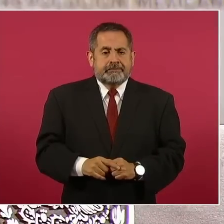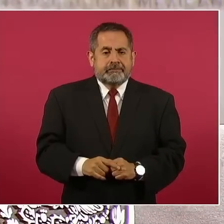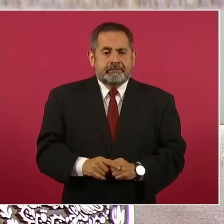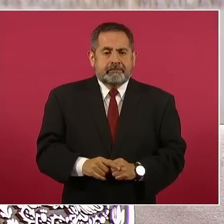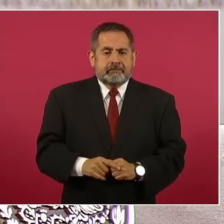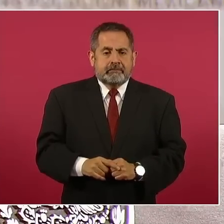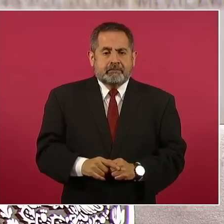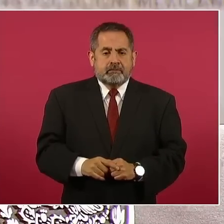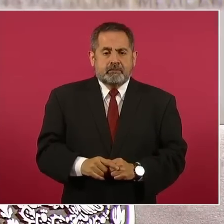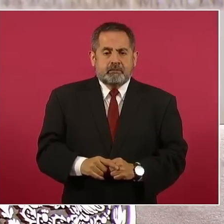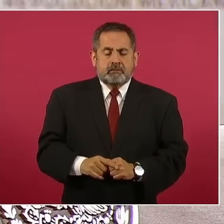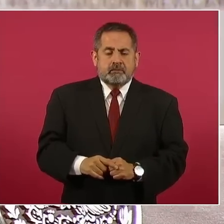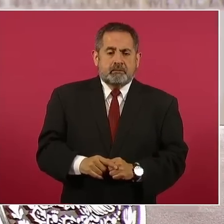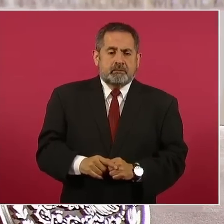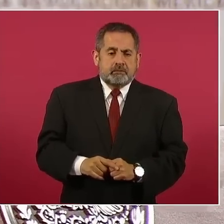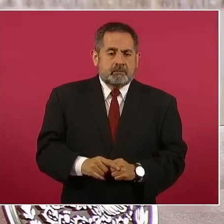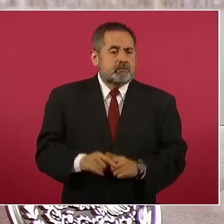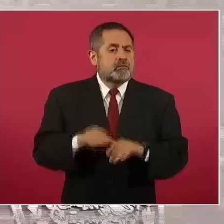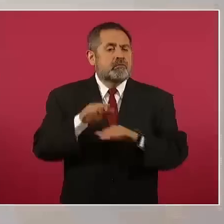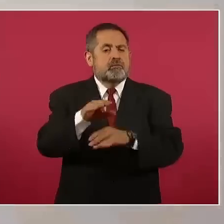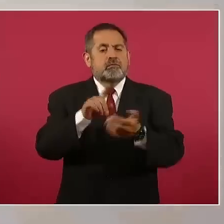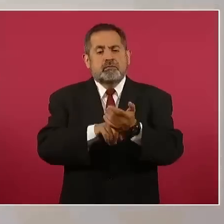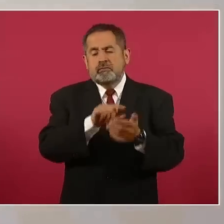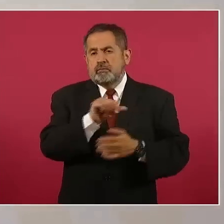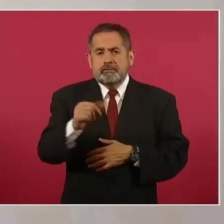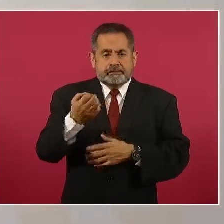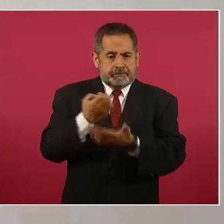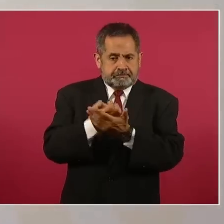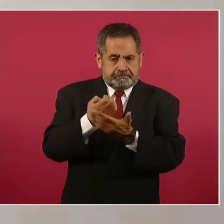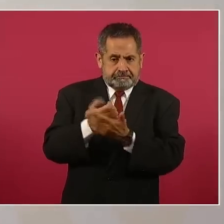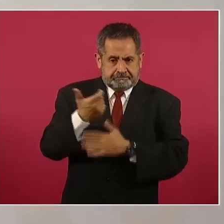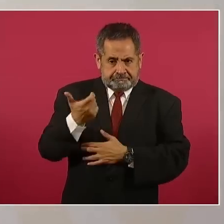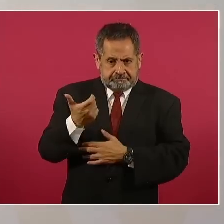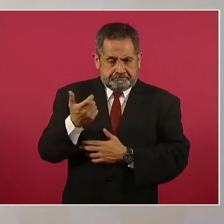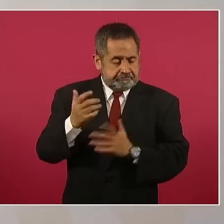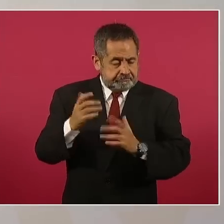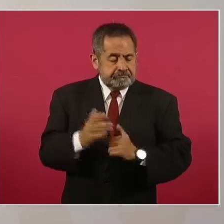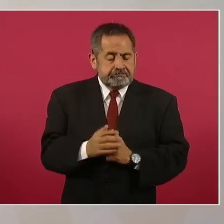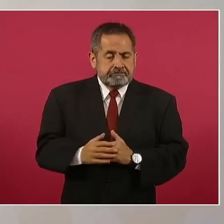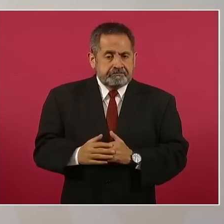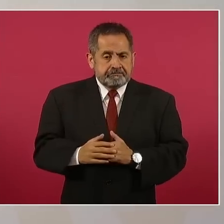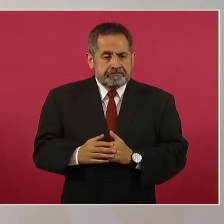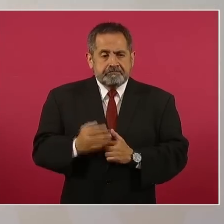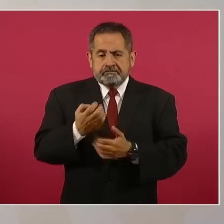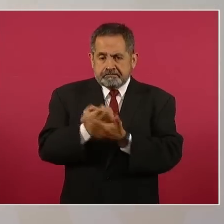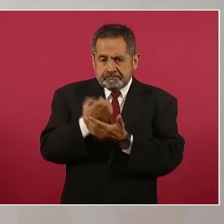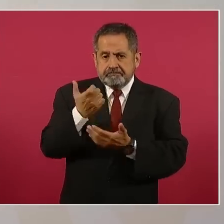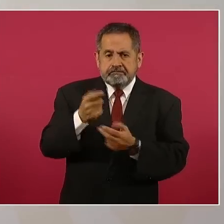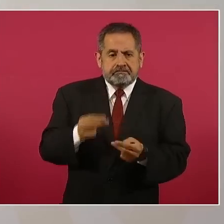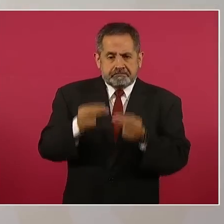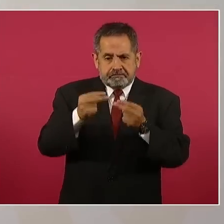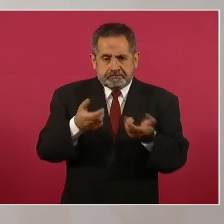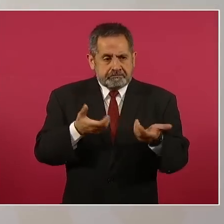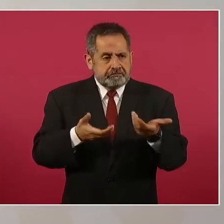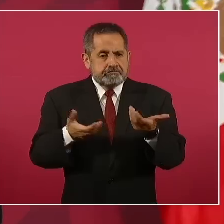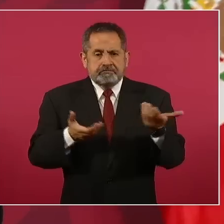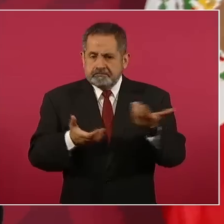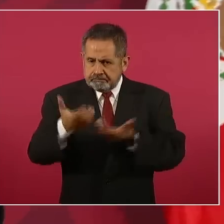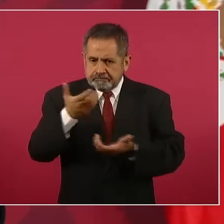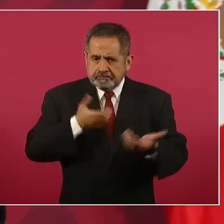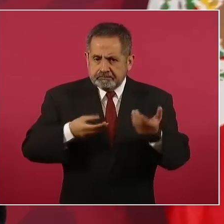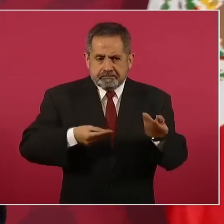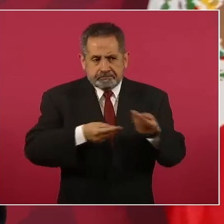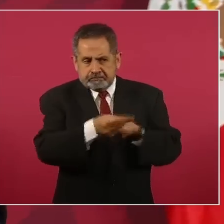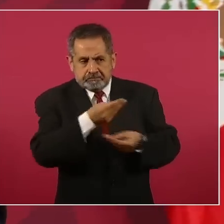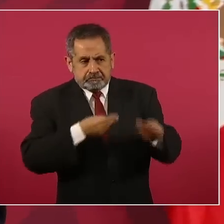En lo económico y comercial se